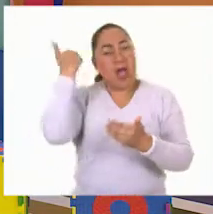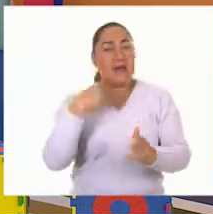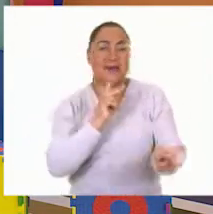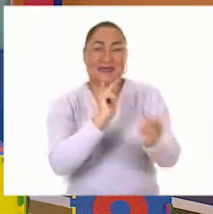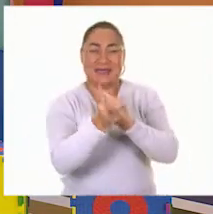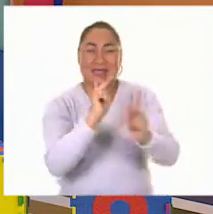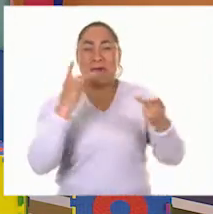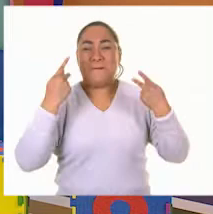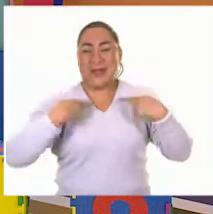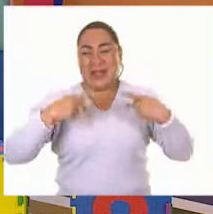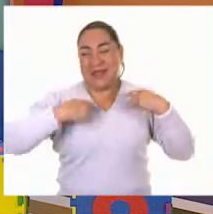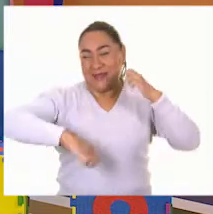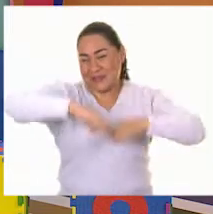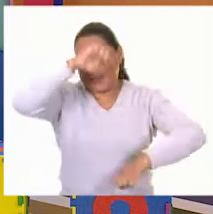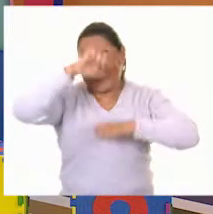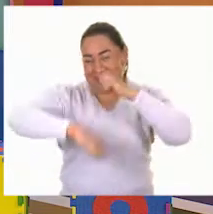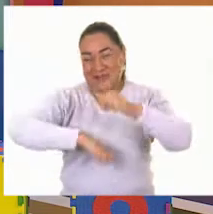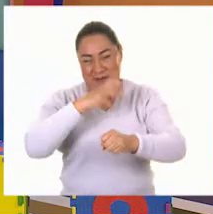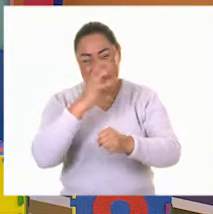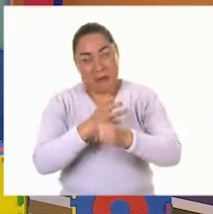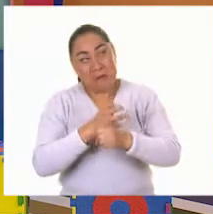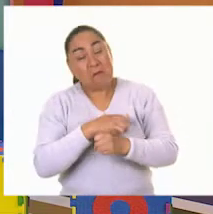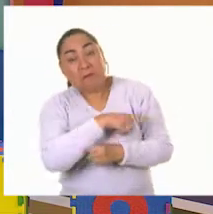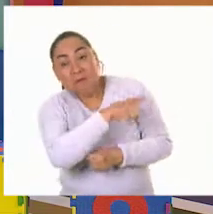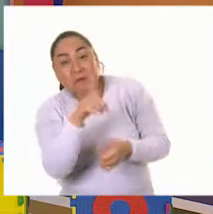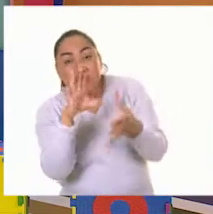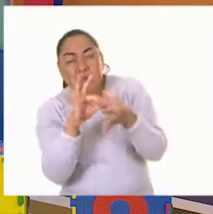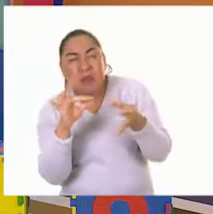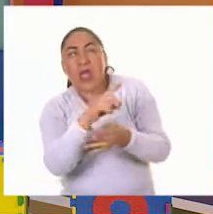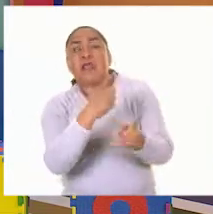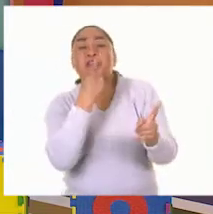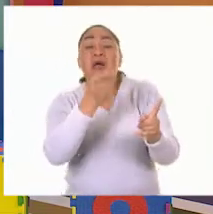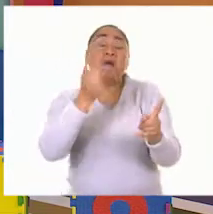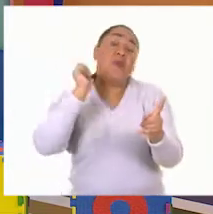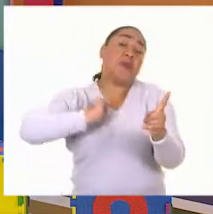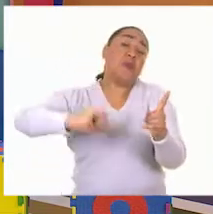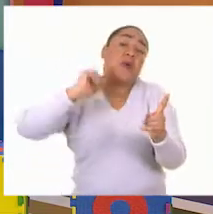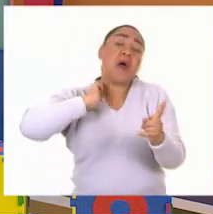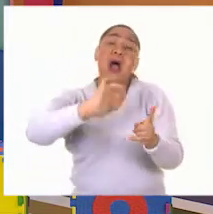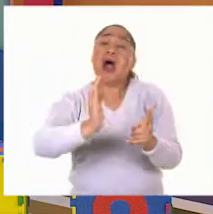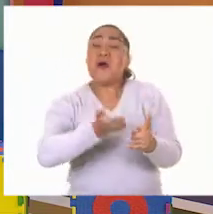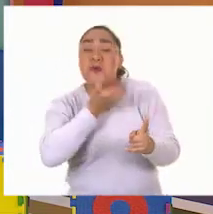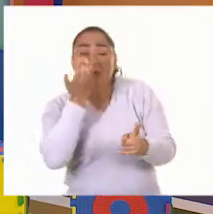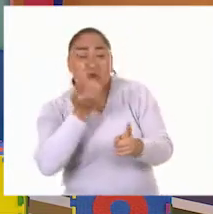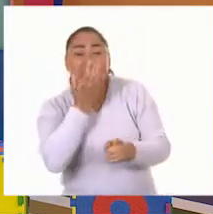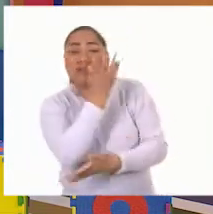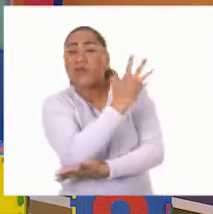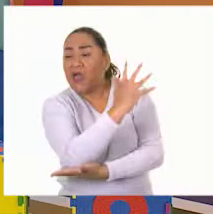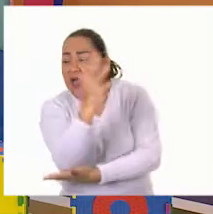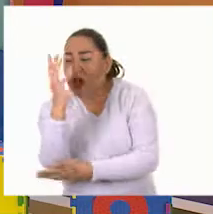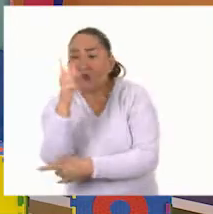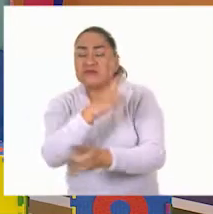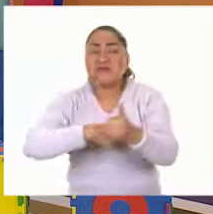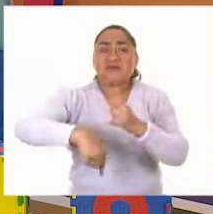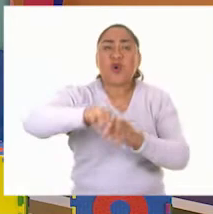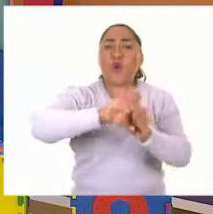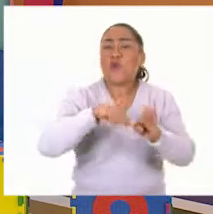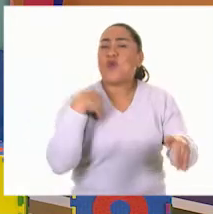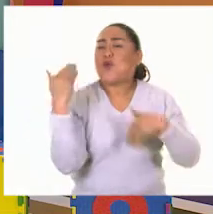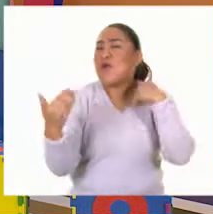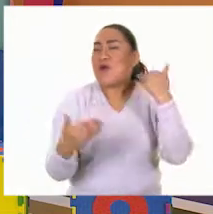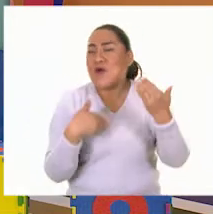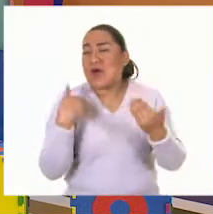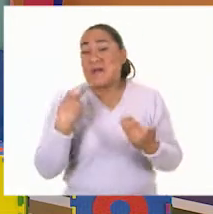mayores en clases anteriores, ellos comentaban que ellos se divertían en la naturaleza con todo lo que encontraban y que ellos ven con